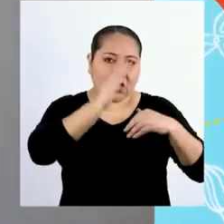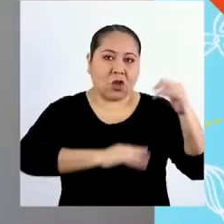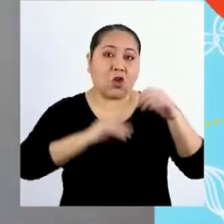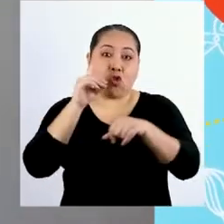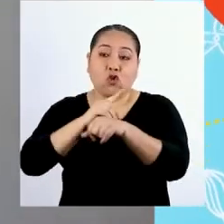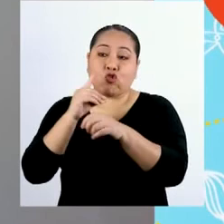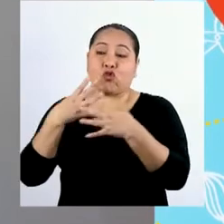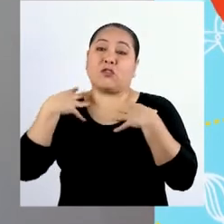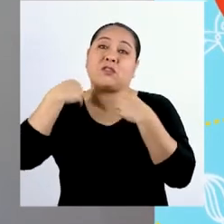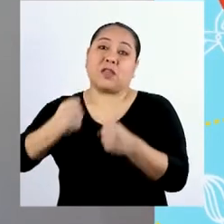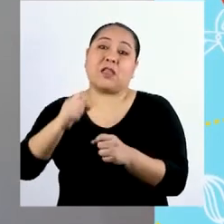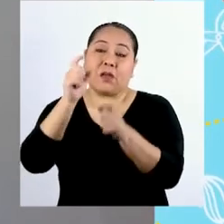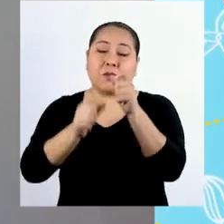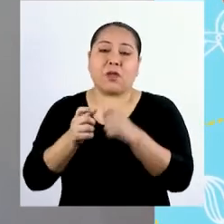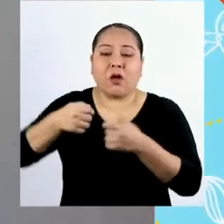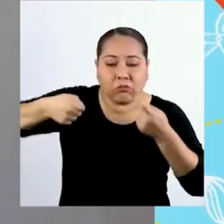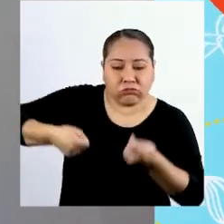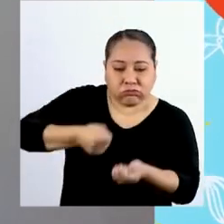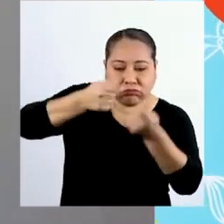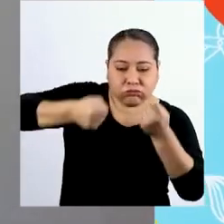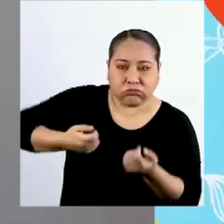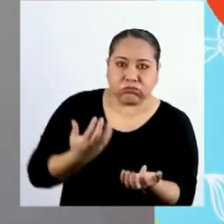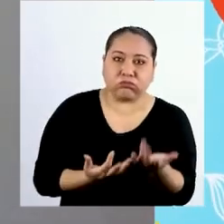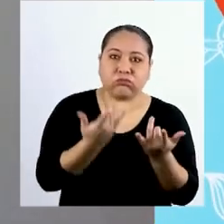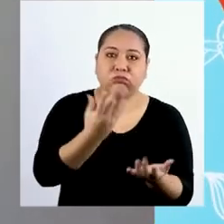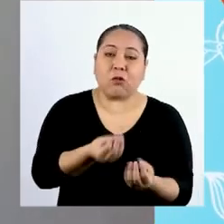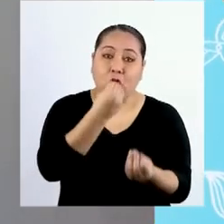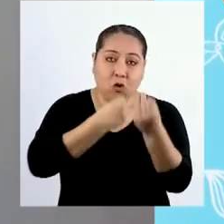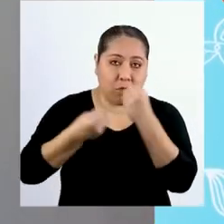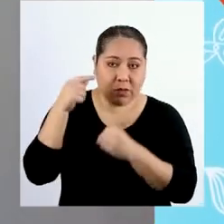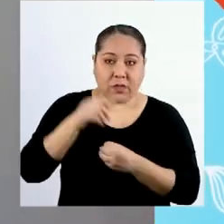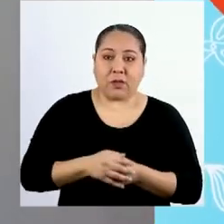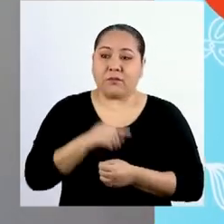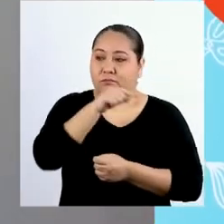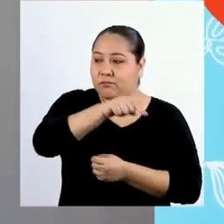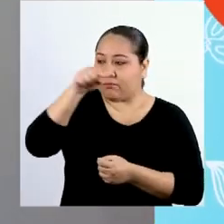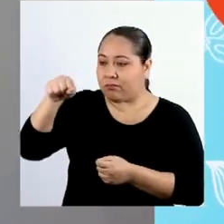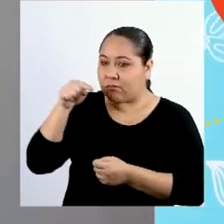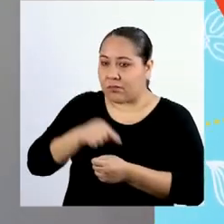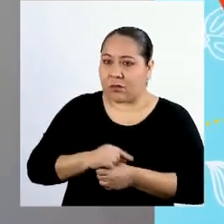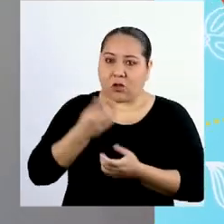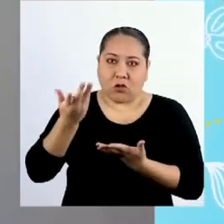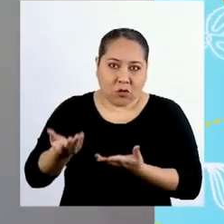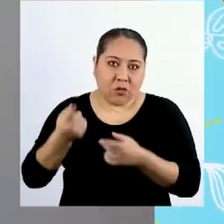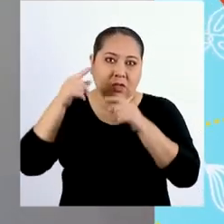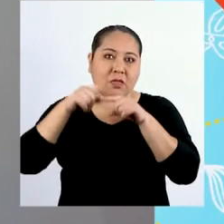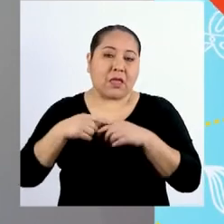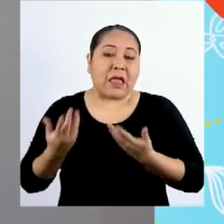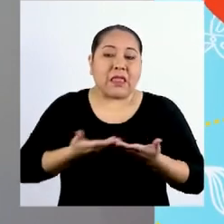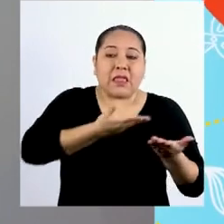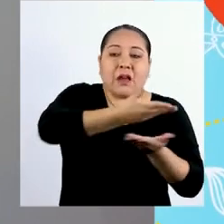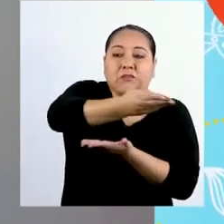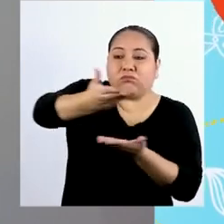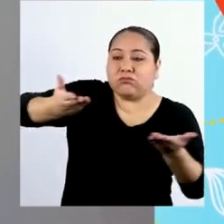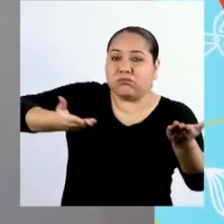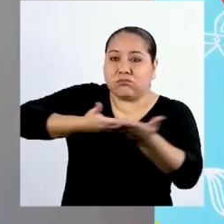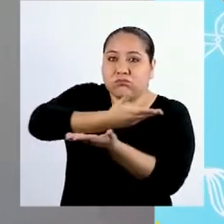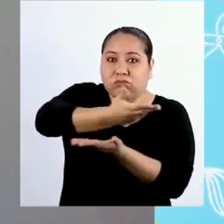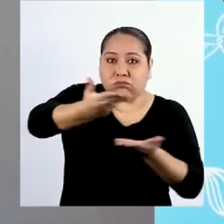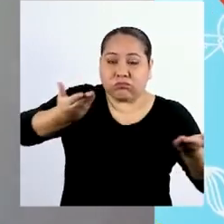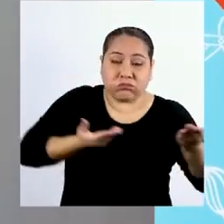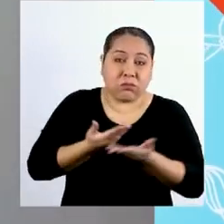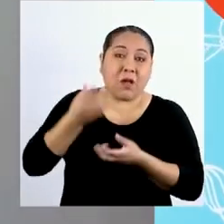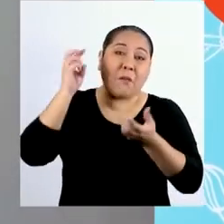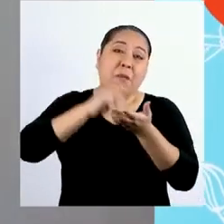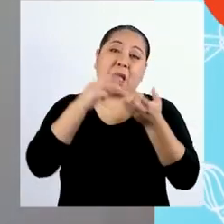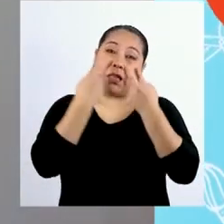doctor cura a sus pacientes y la agricultora siempre cosecha alimentos. Así, todos dan lo que producen al resto para tener más recursos